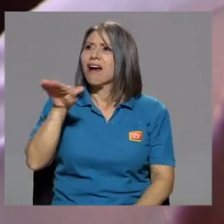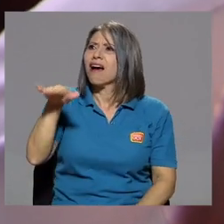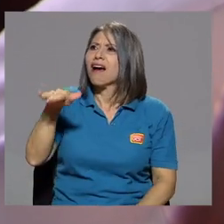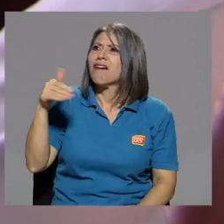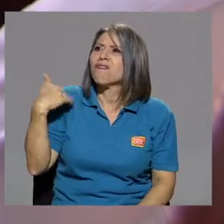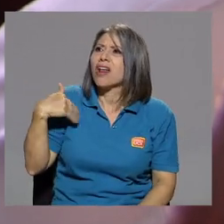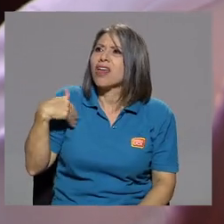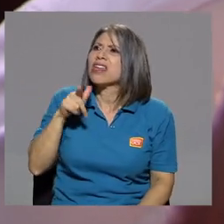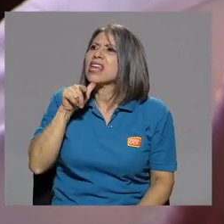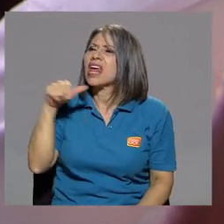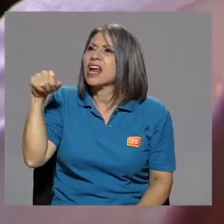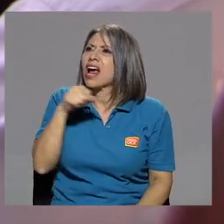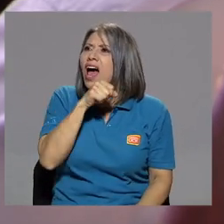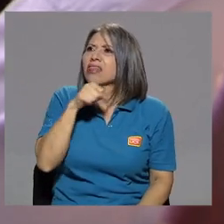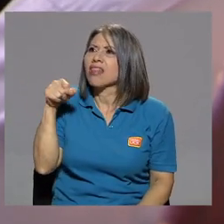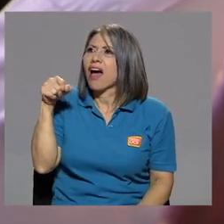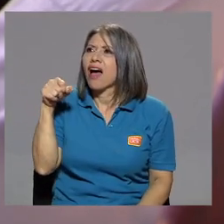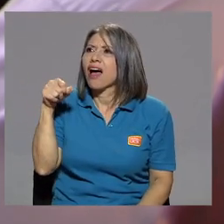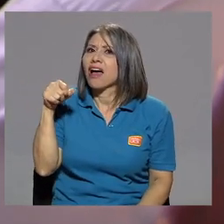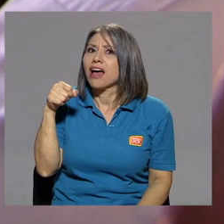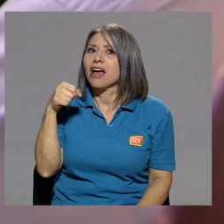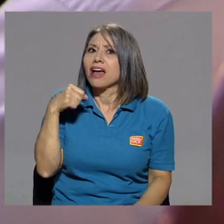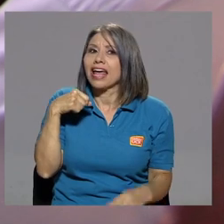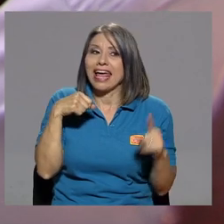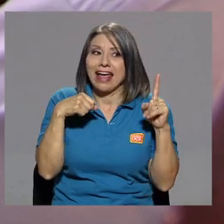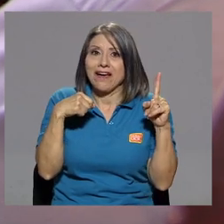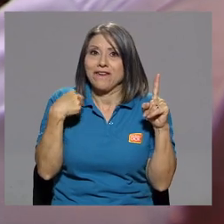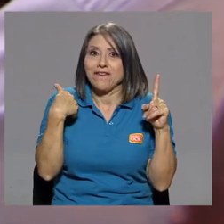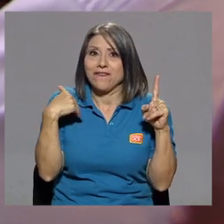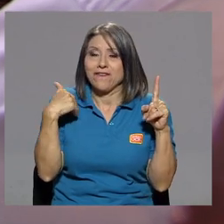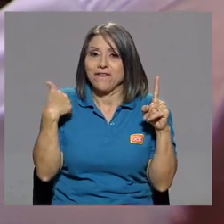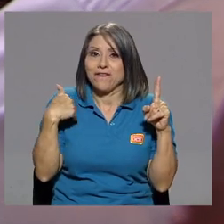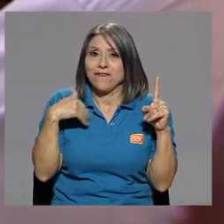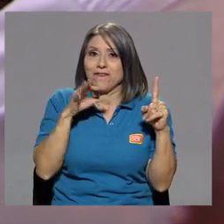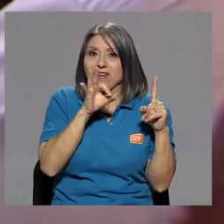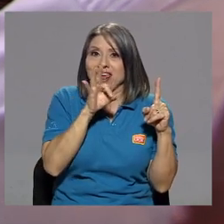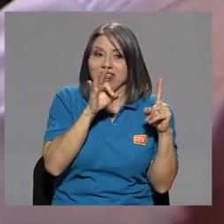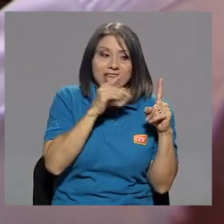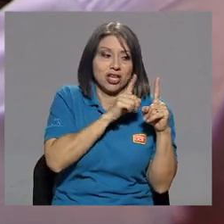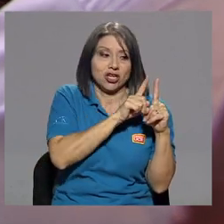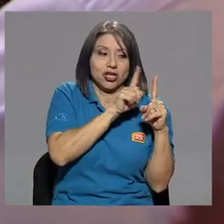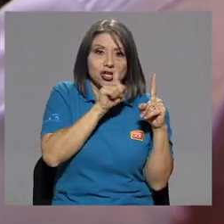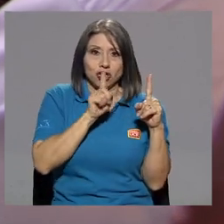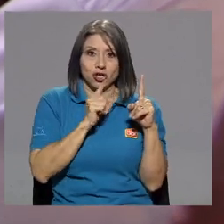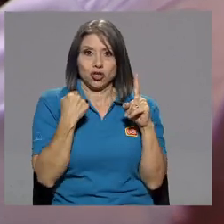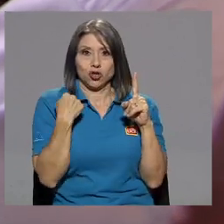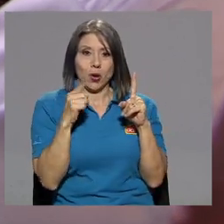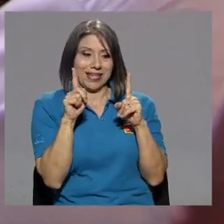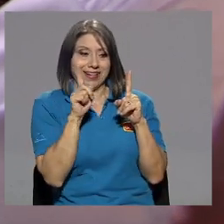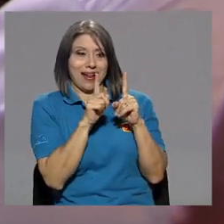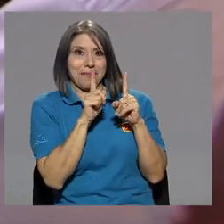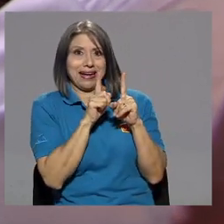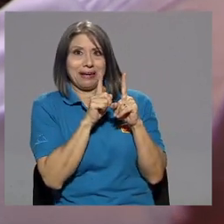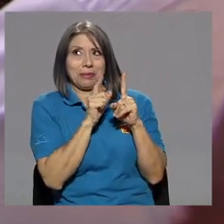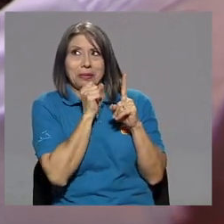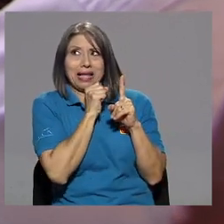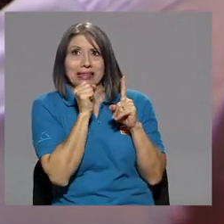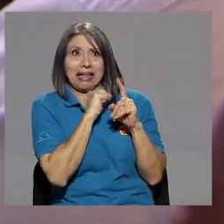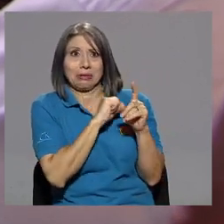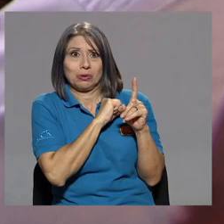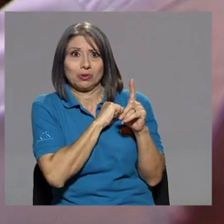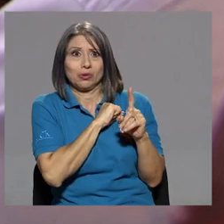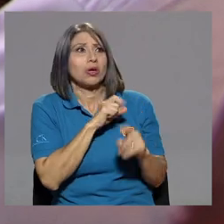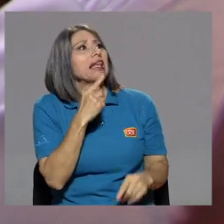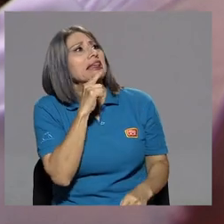¿pero quién canta? Y yo estaba a la par de Freddy, pero como una momia cantando. Qué susto tenía yo. Me dice, que salga, que salga.